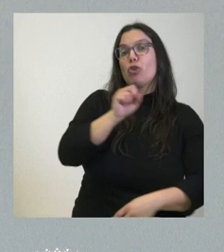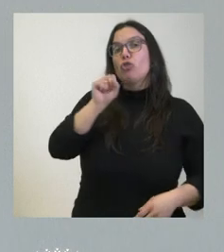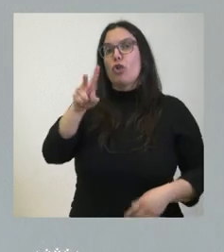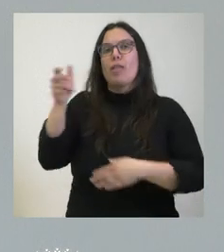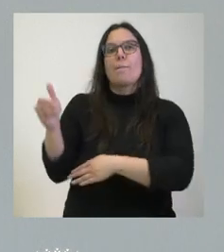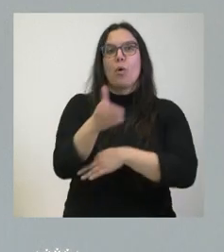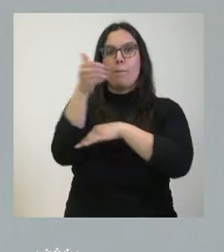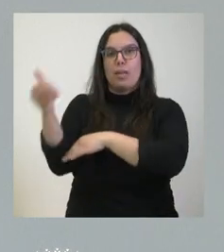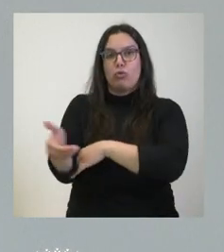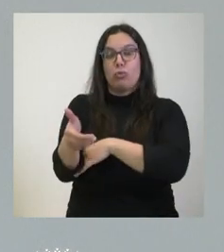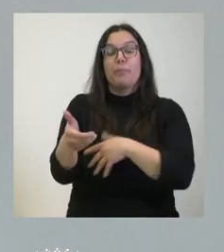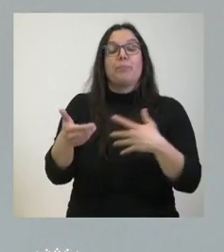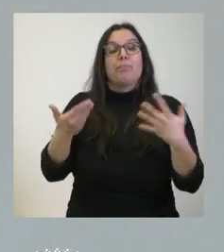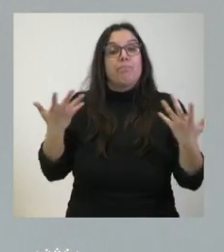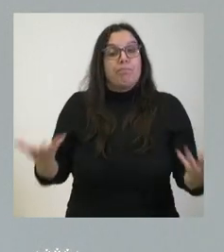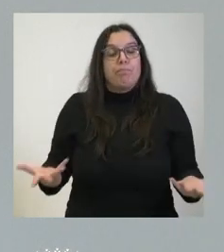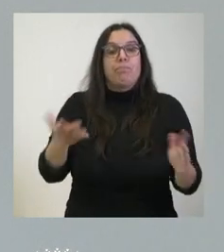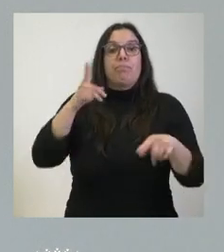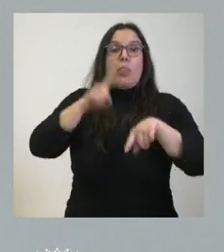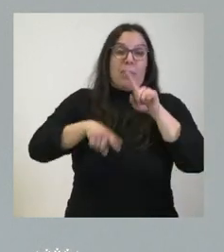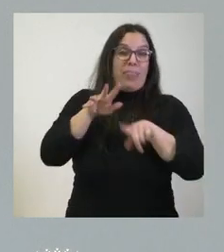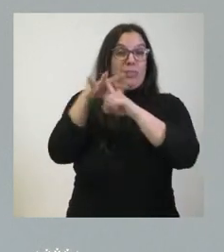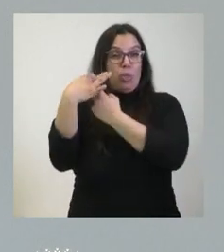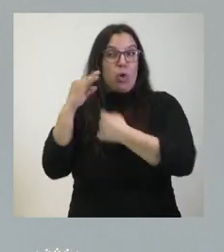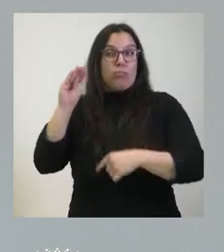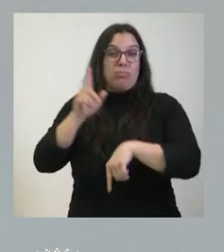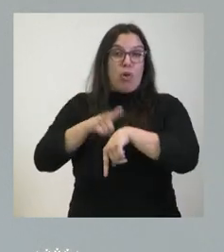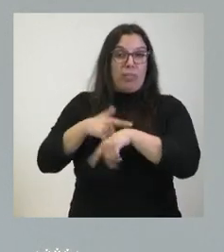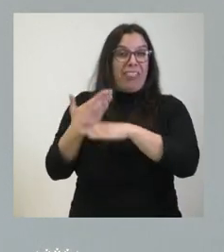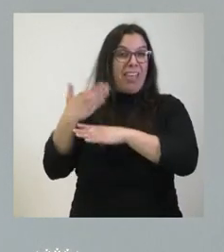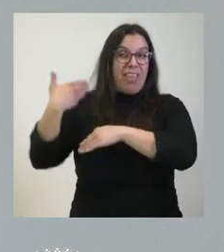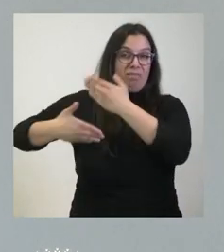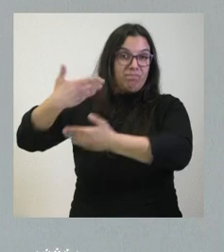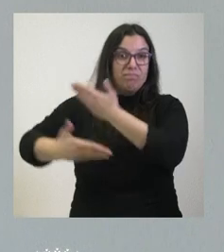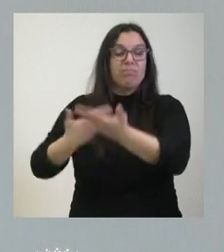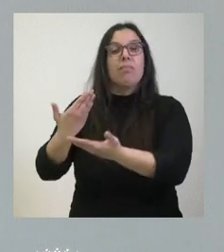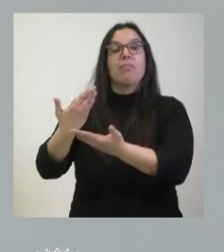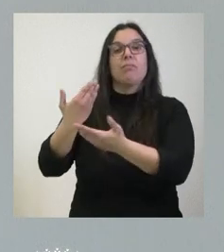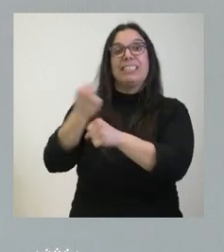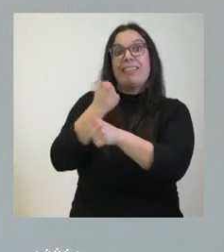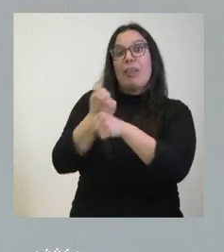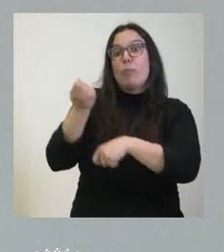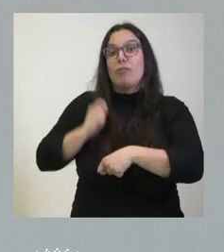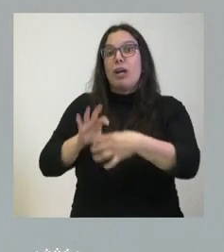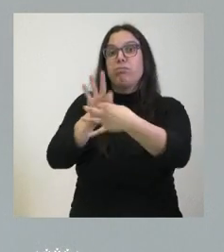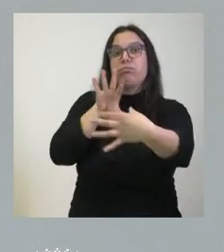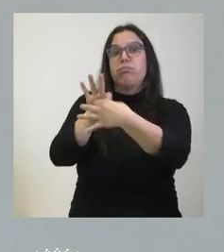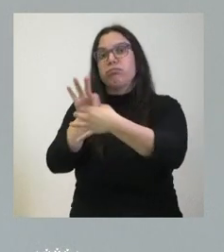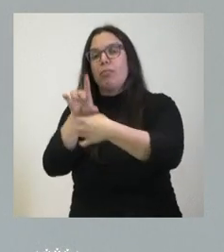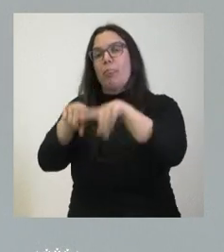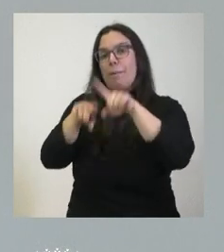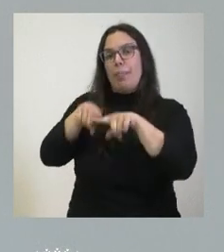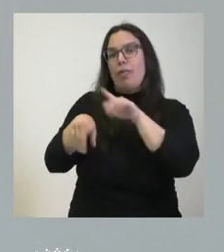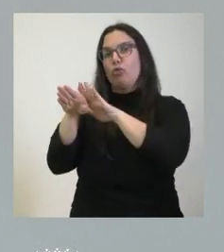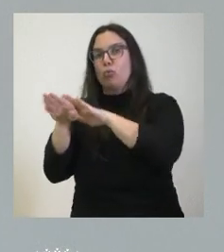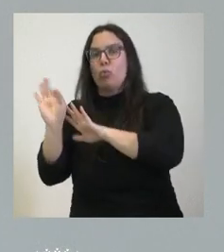bomberos como les digo en función de la situación y las horas pasadas los operativos allí de rescate pues se van